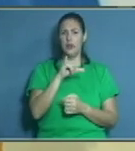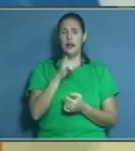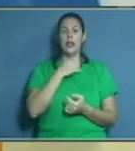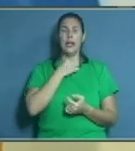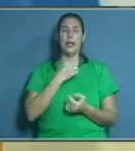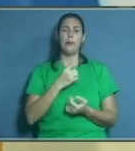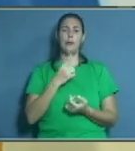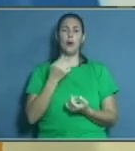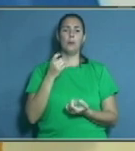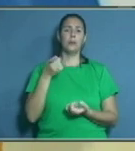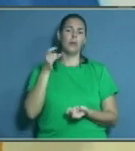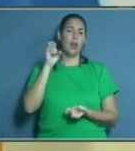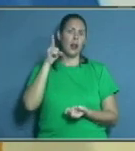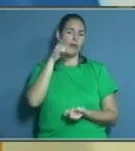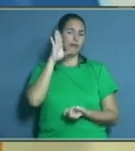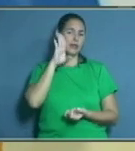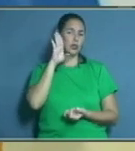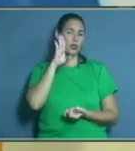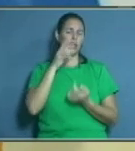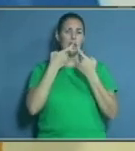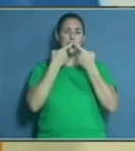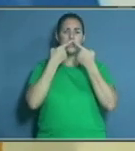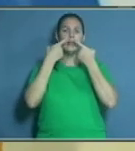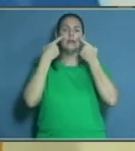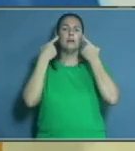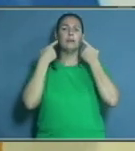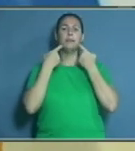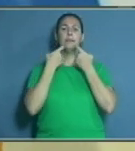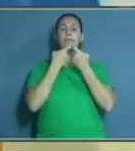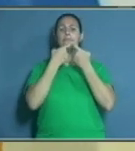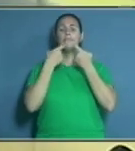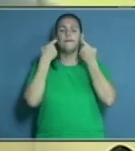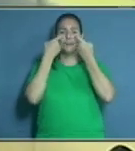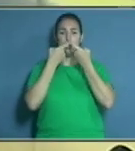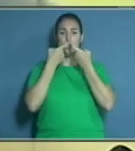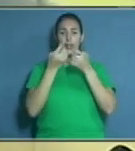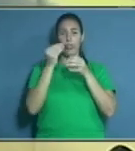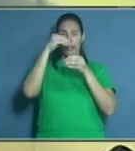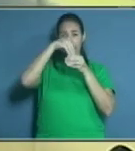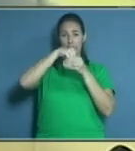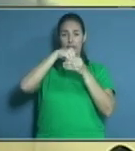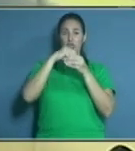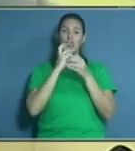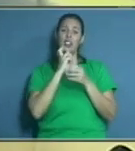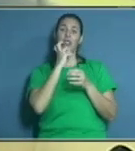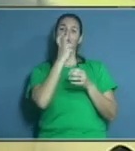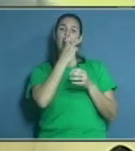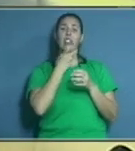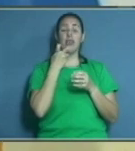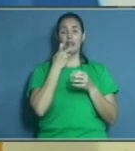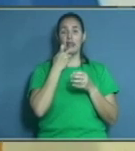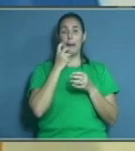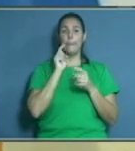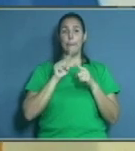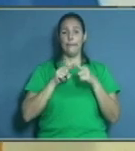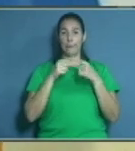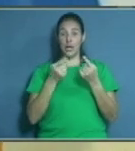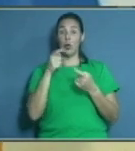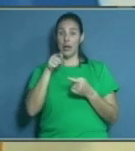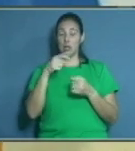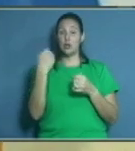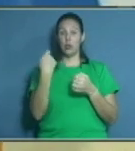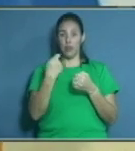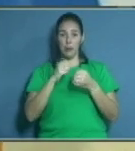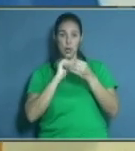la placa dental bacteriana, que es una película que se forma fisiológicamente sobre los dientes, pero que debe removerse porque allá hay bacterias y